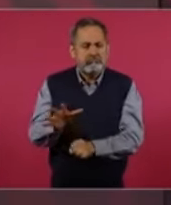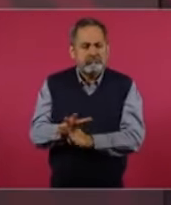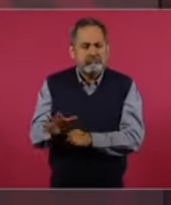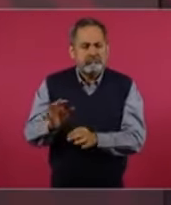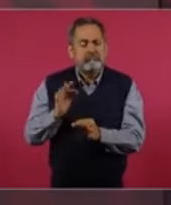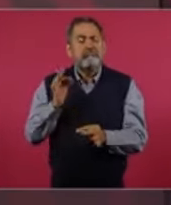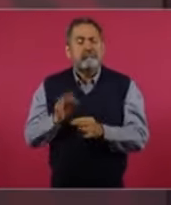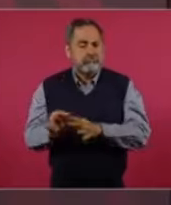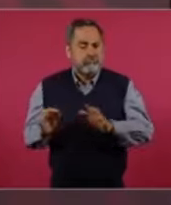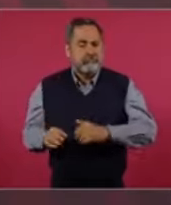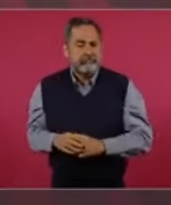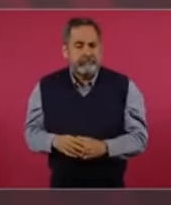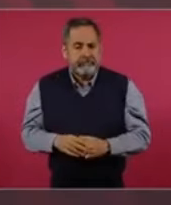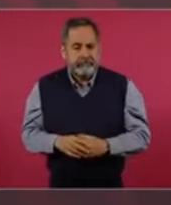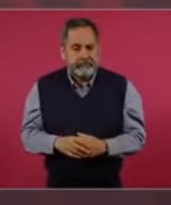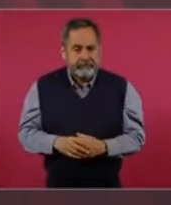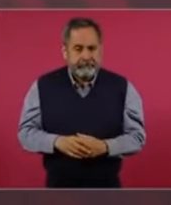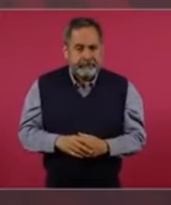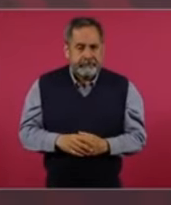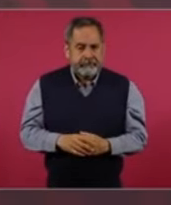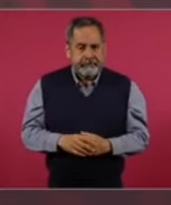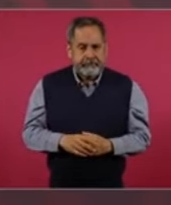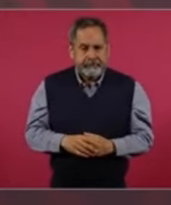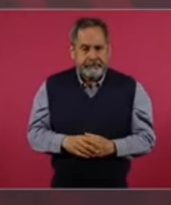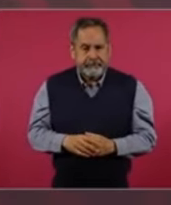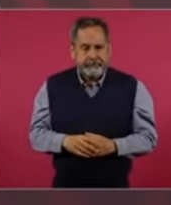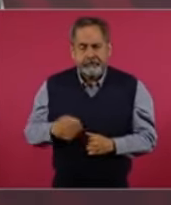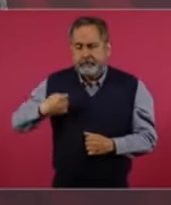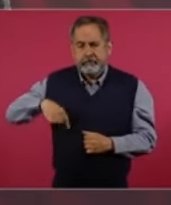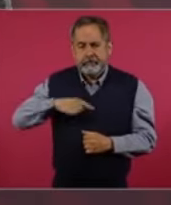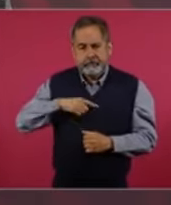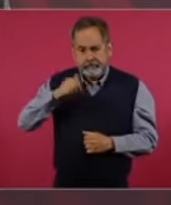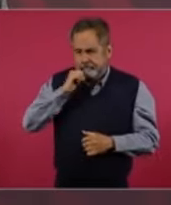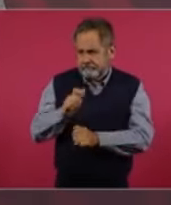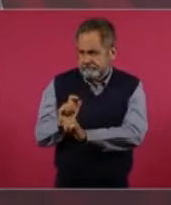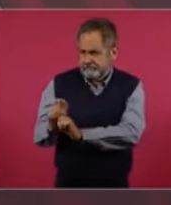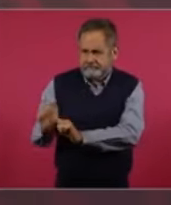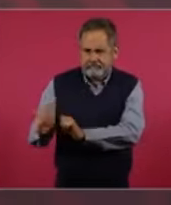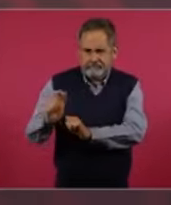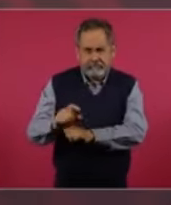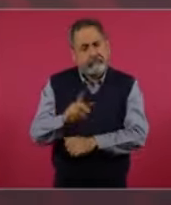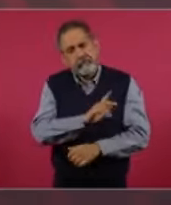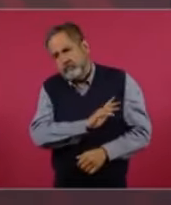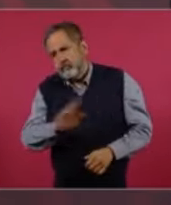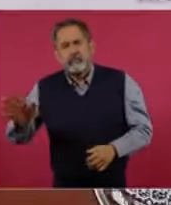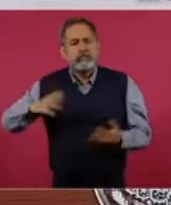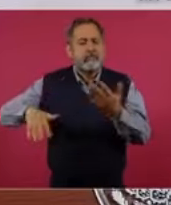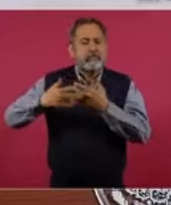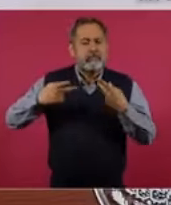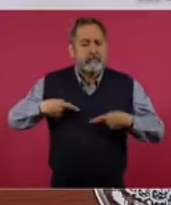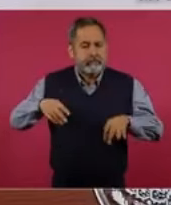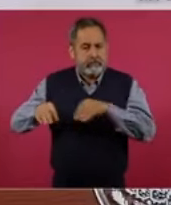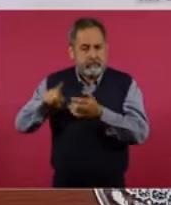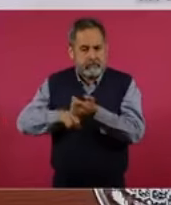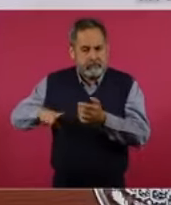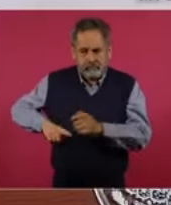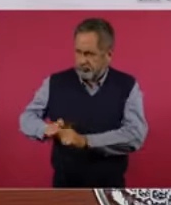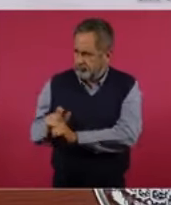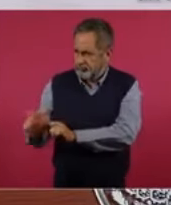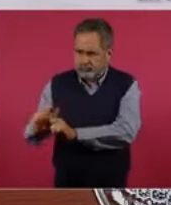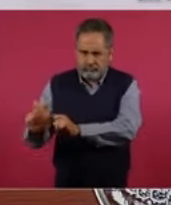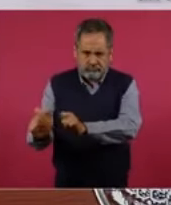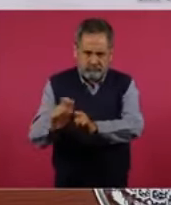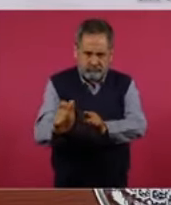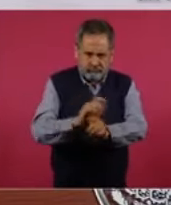dejado de pagar la nómina, nunca hemos dejado de pagar